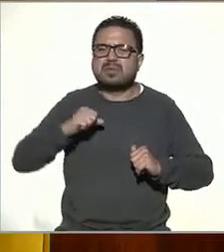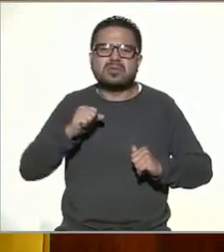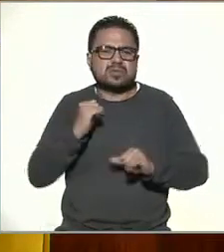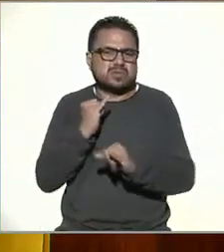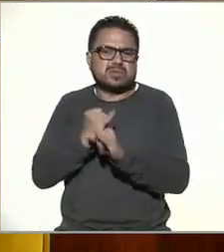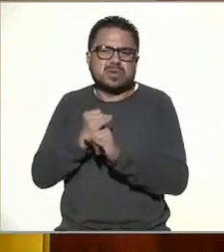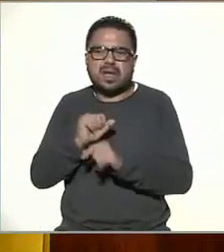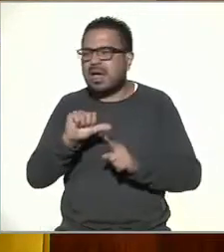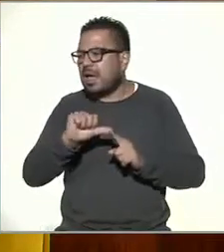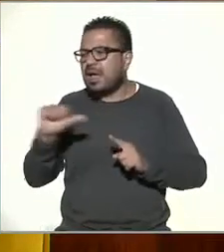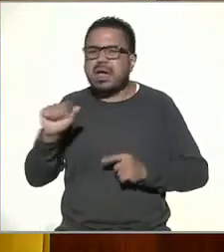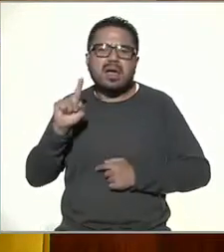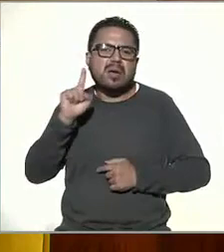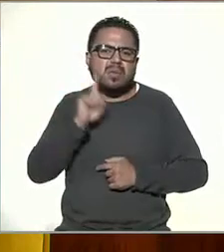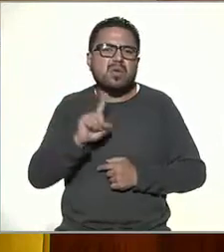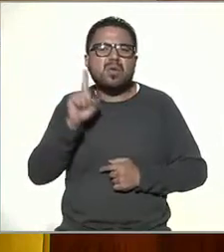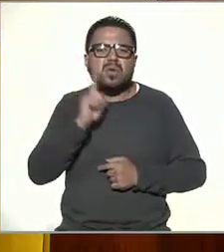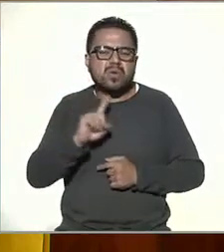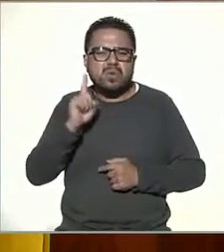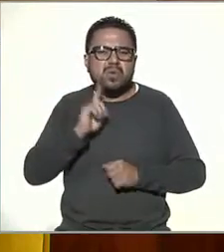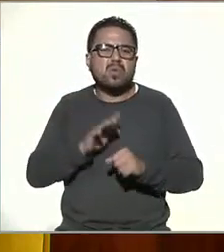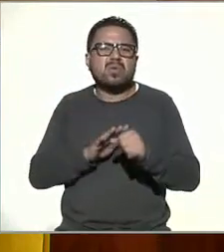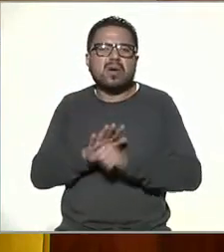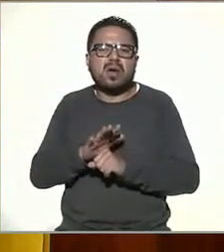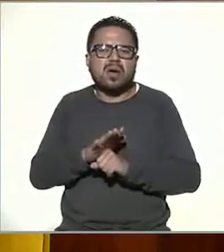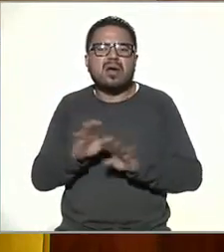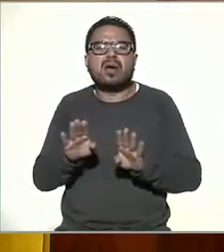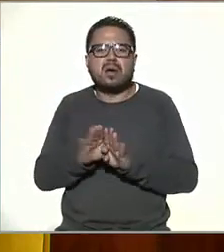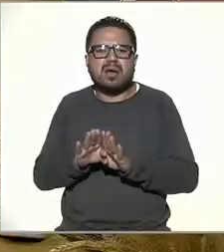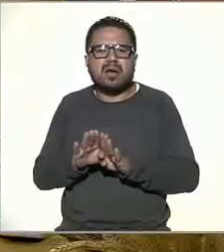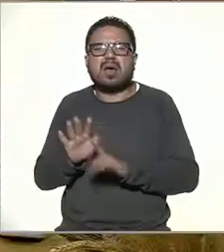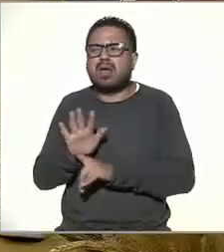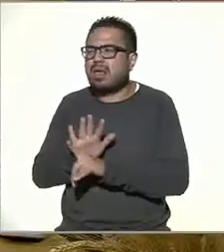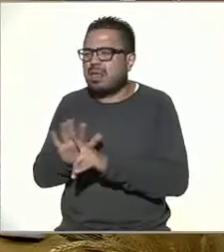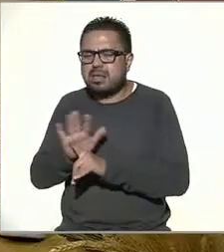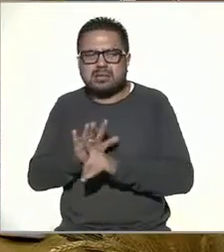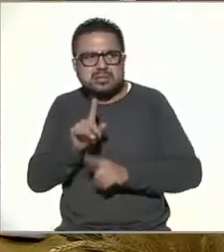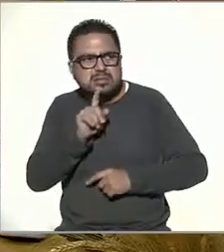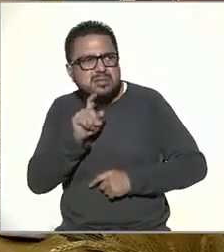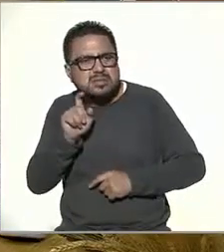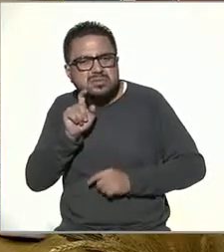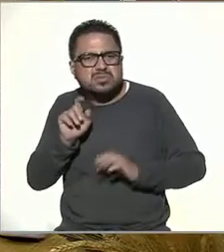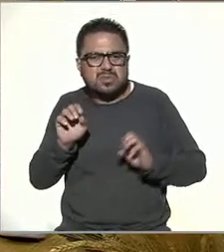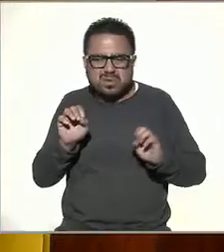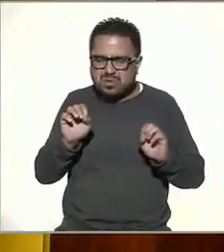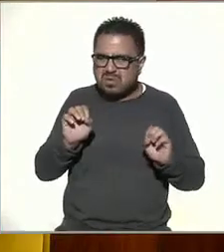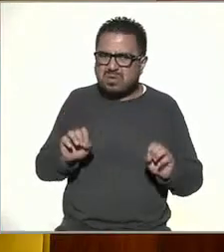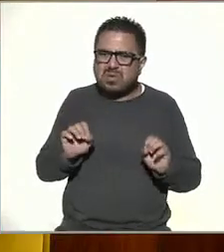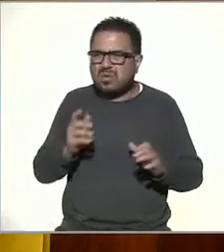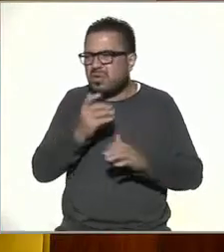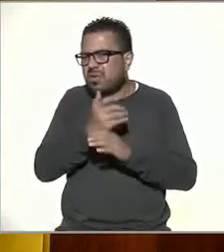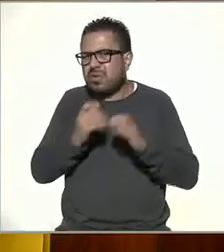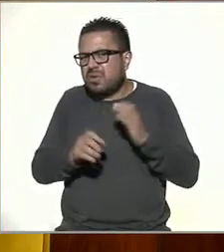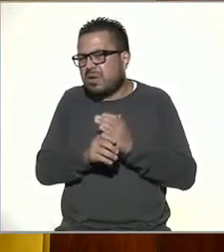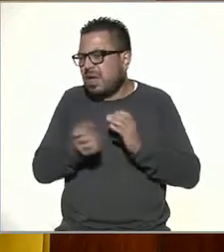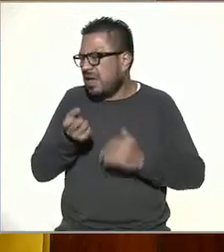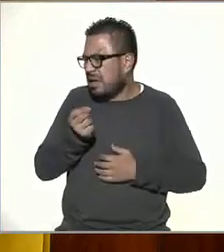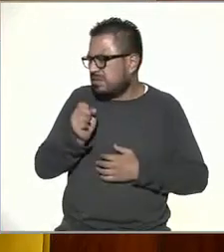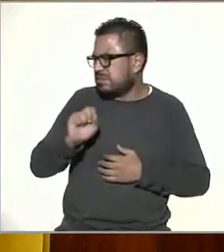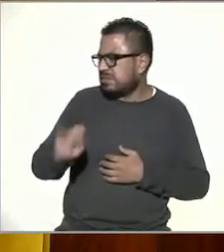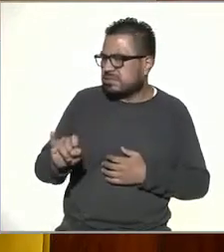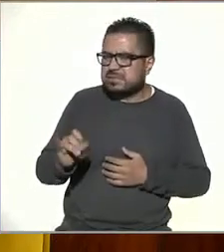son pues insinuaciones sexuales o algún tipo de situación por el estilo